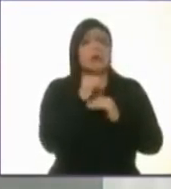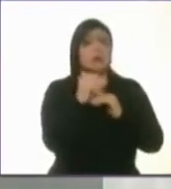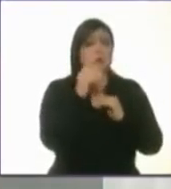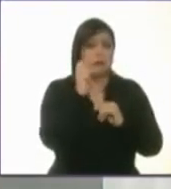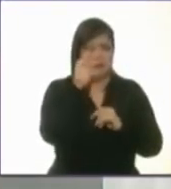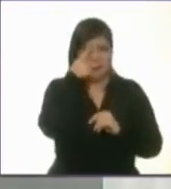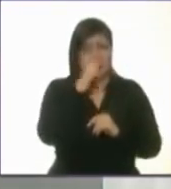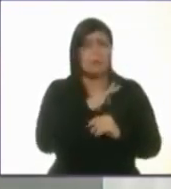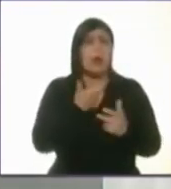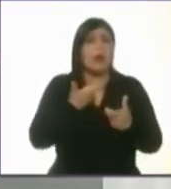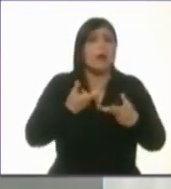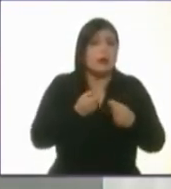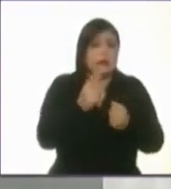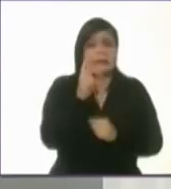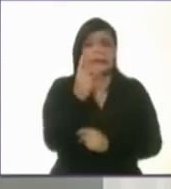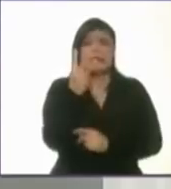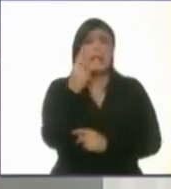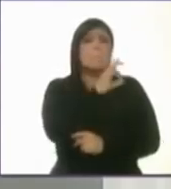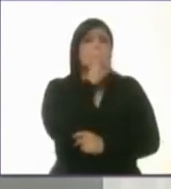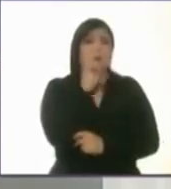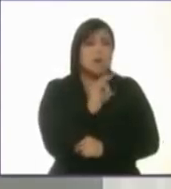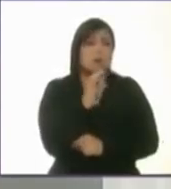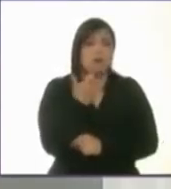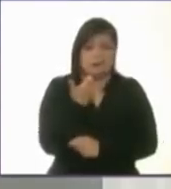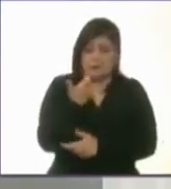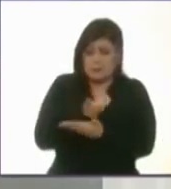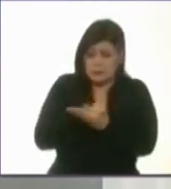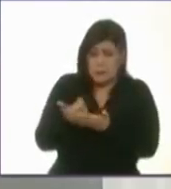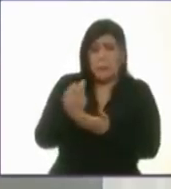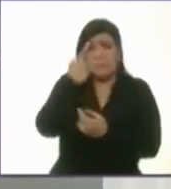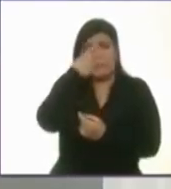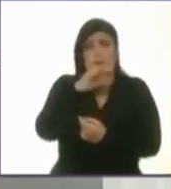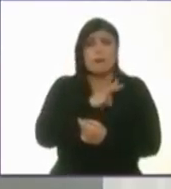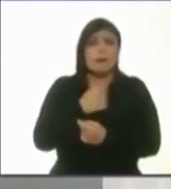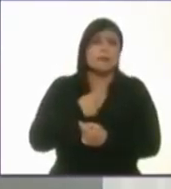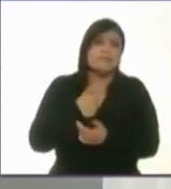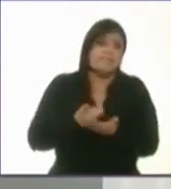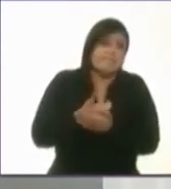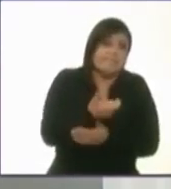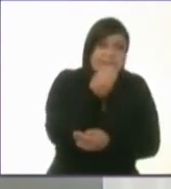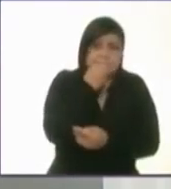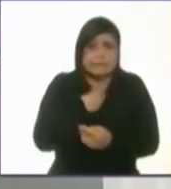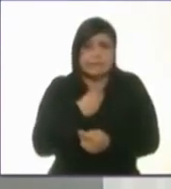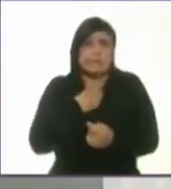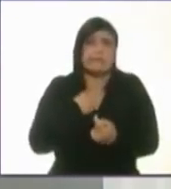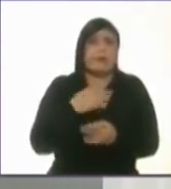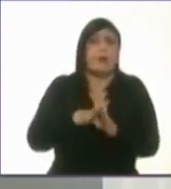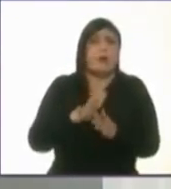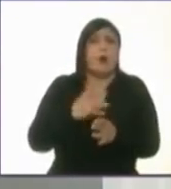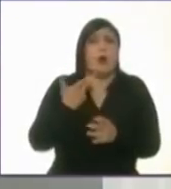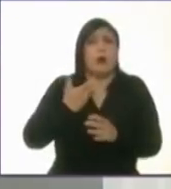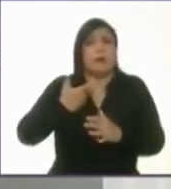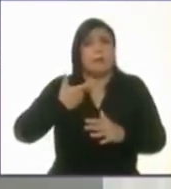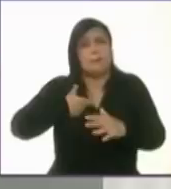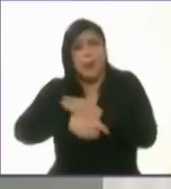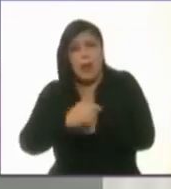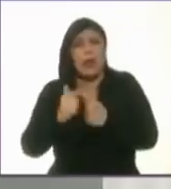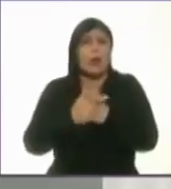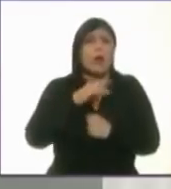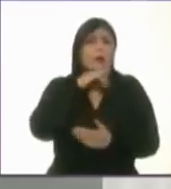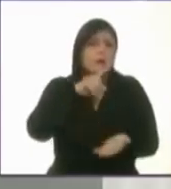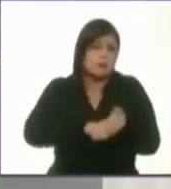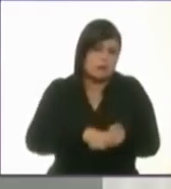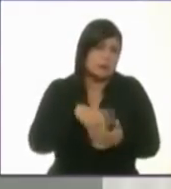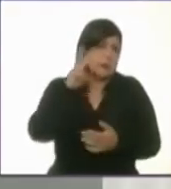gastando hasta el 33% de sus ingresos en sobornos y corrupción. Y la corrupción, pues no se va a